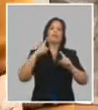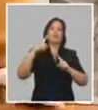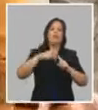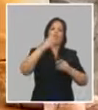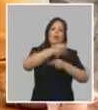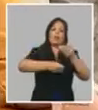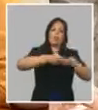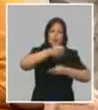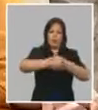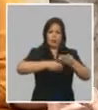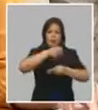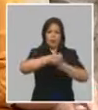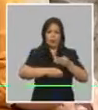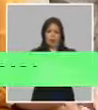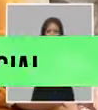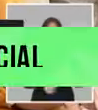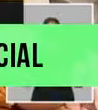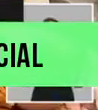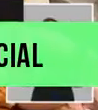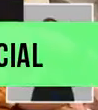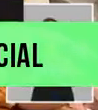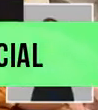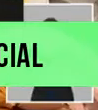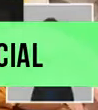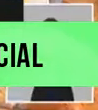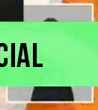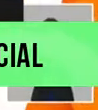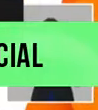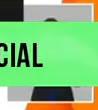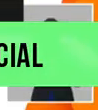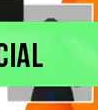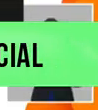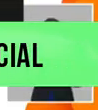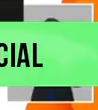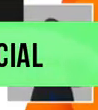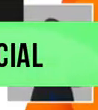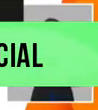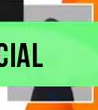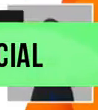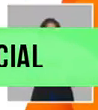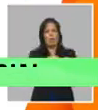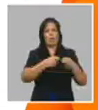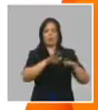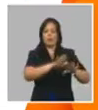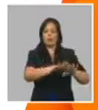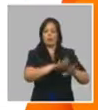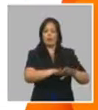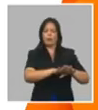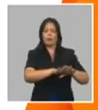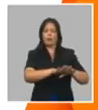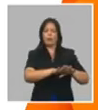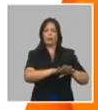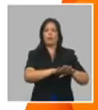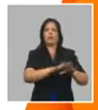personas jurídicas en las oficinas del Registro Central Comercial se mantienen suspendidos, se prorrogan las licencias de